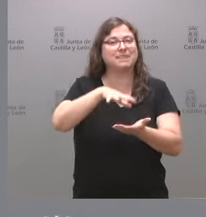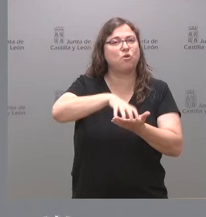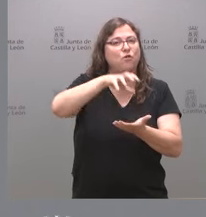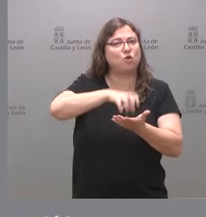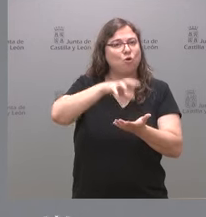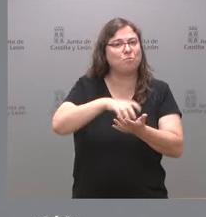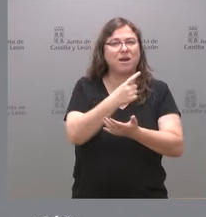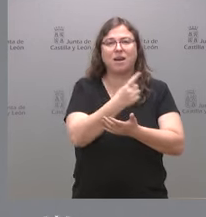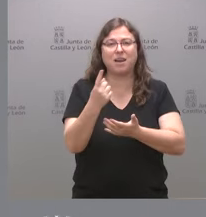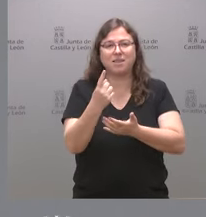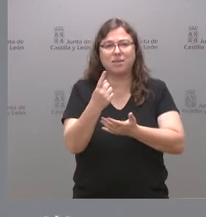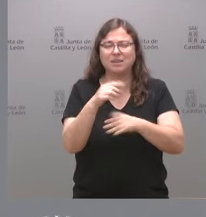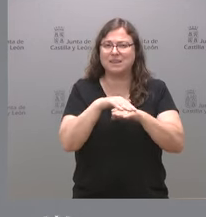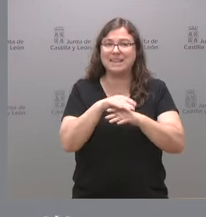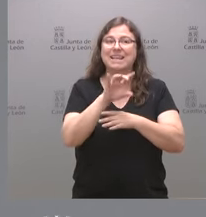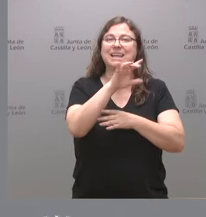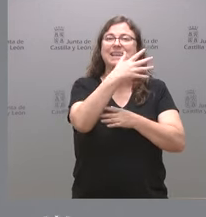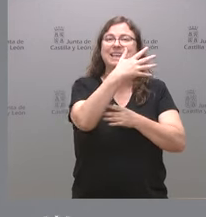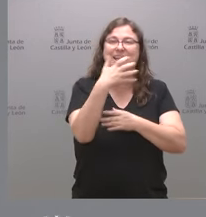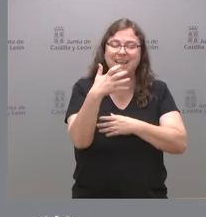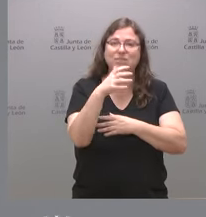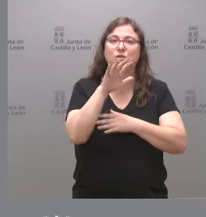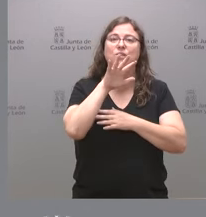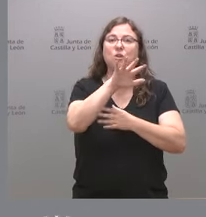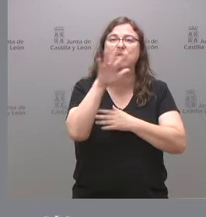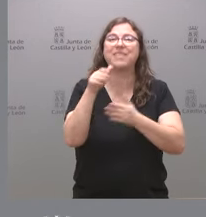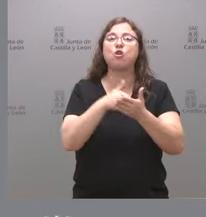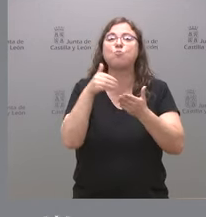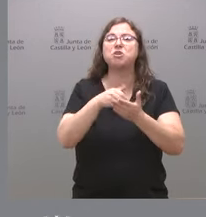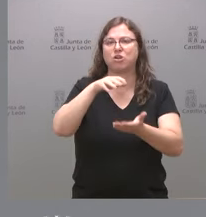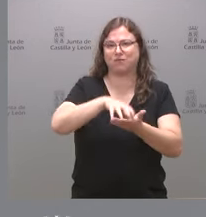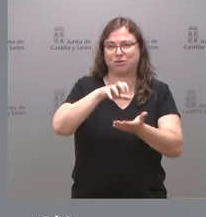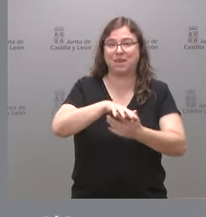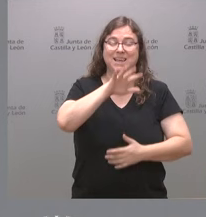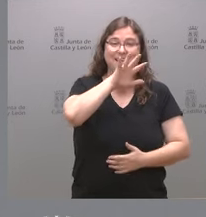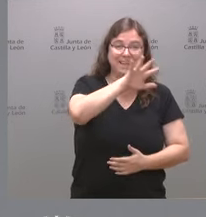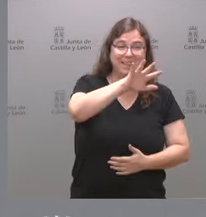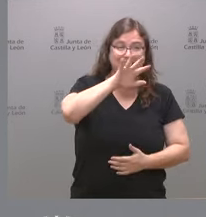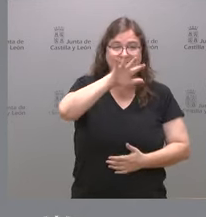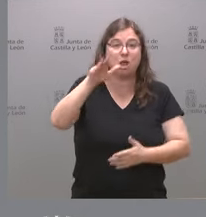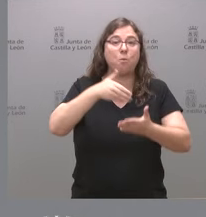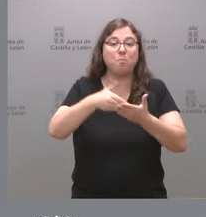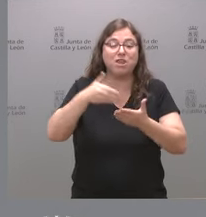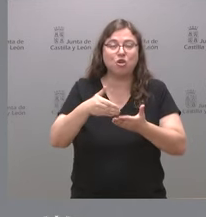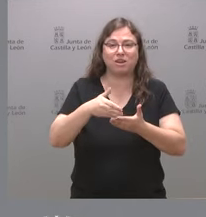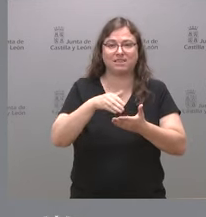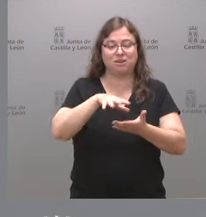155 millones de copias. 555 millones de copias,